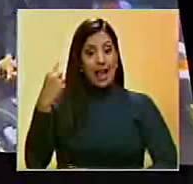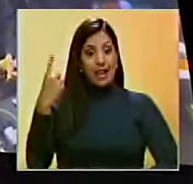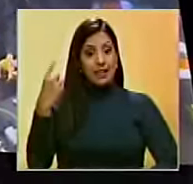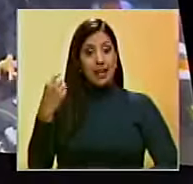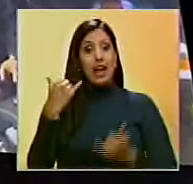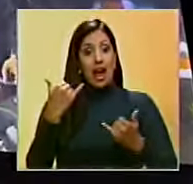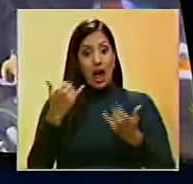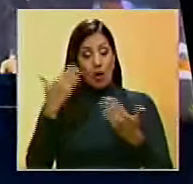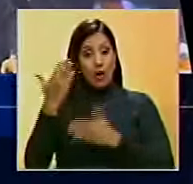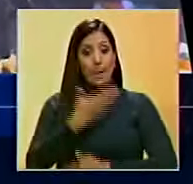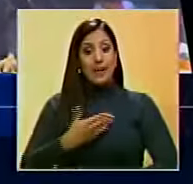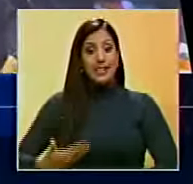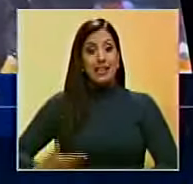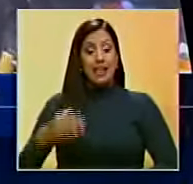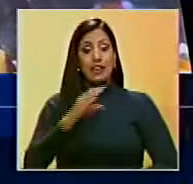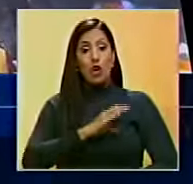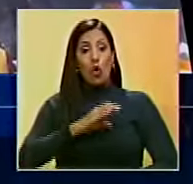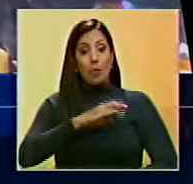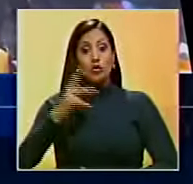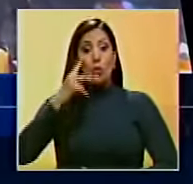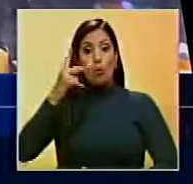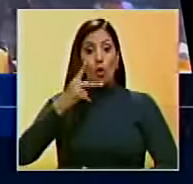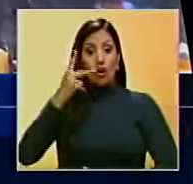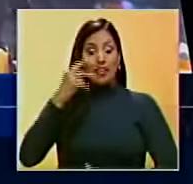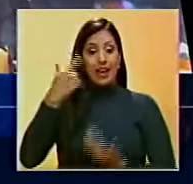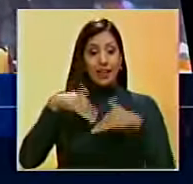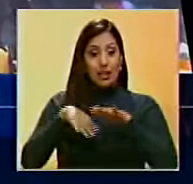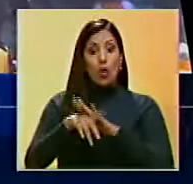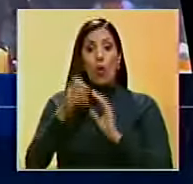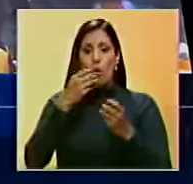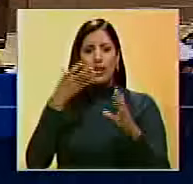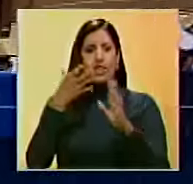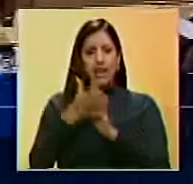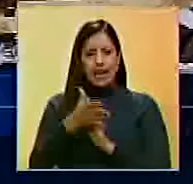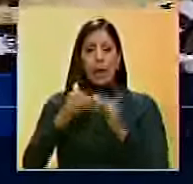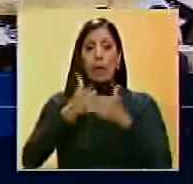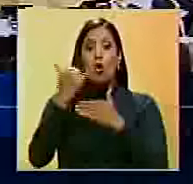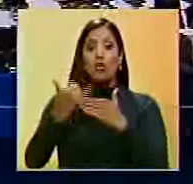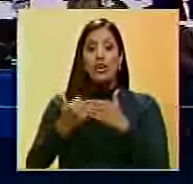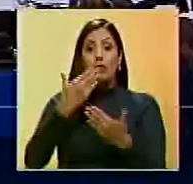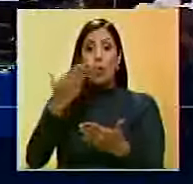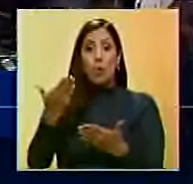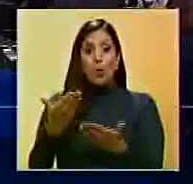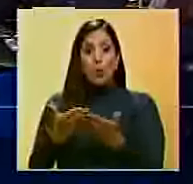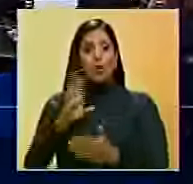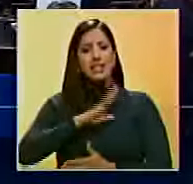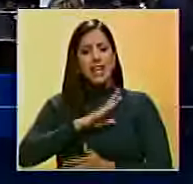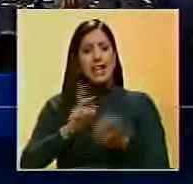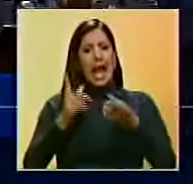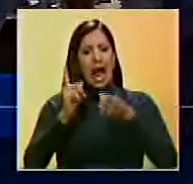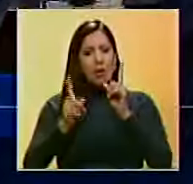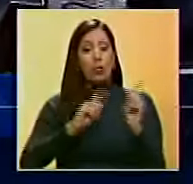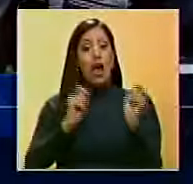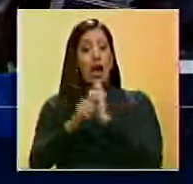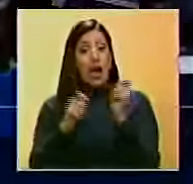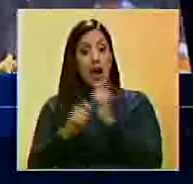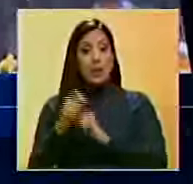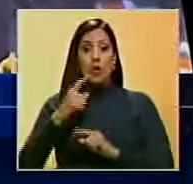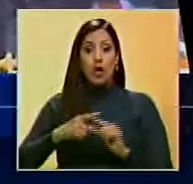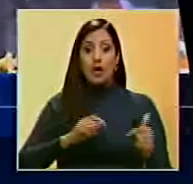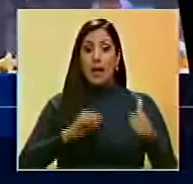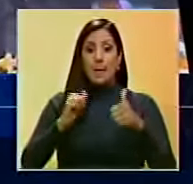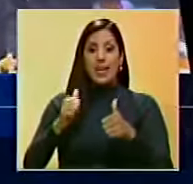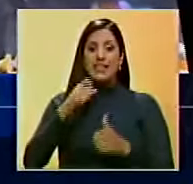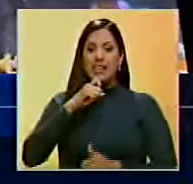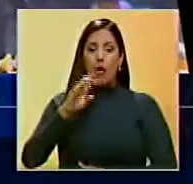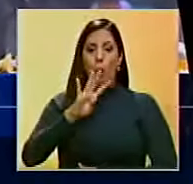La presidenta de la Comisión de Política Interior, Delsa Solorza, no informó que el proyecto presentado tiene algunas modificaciones. El inicial